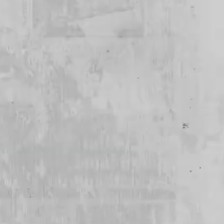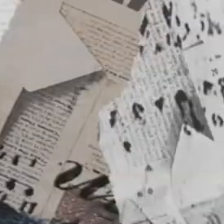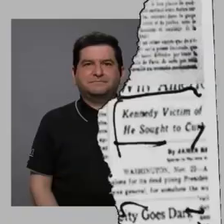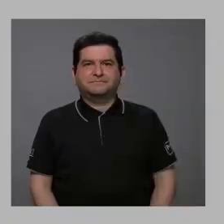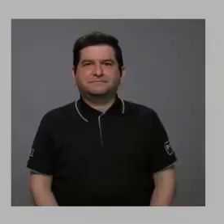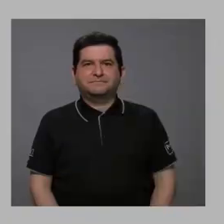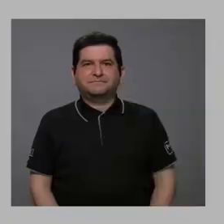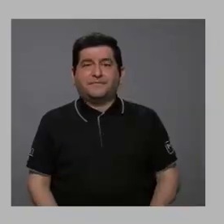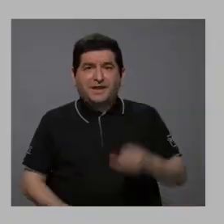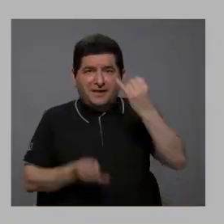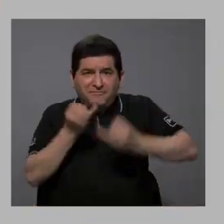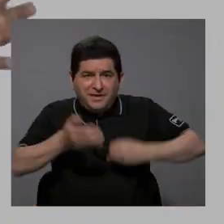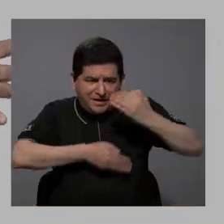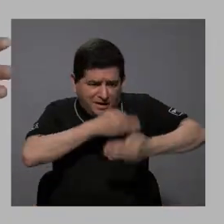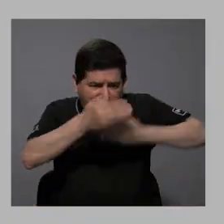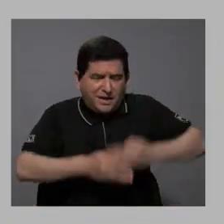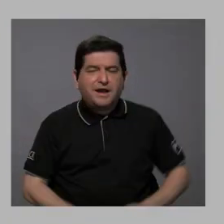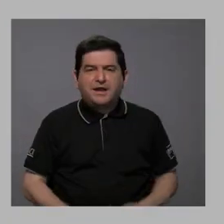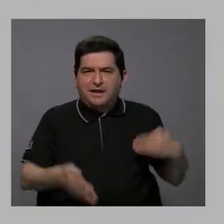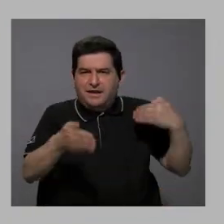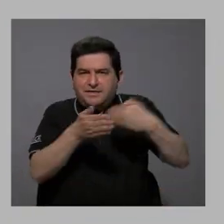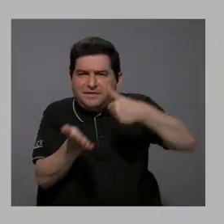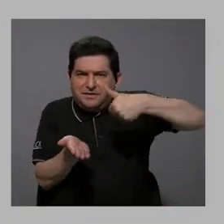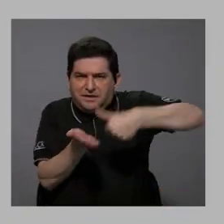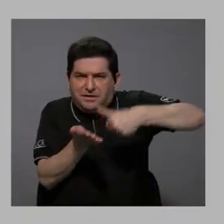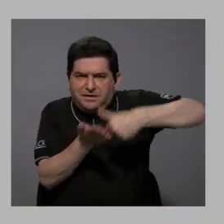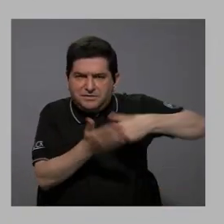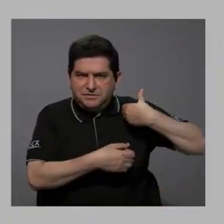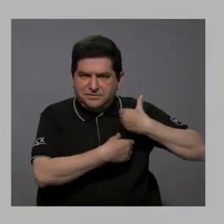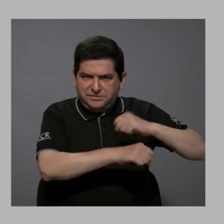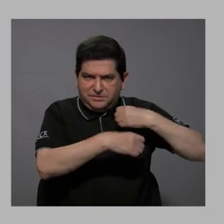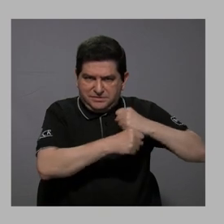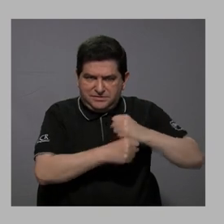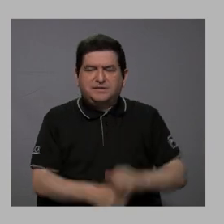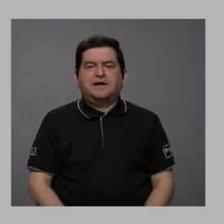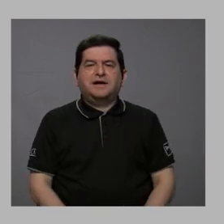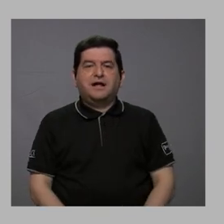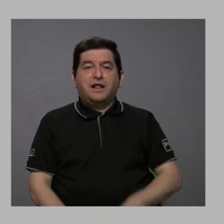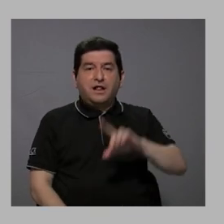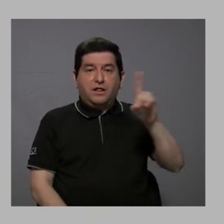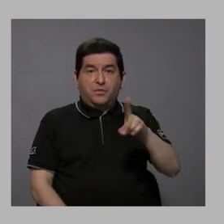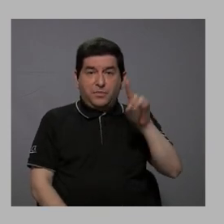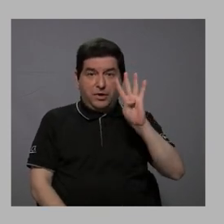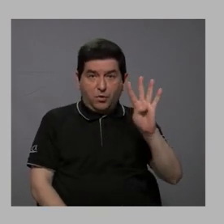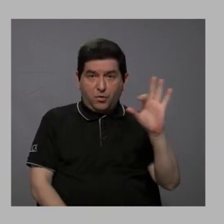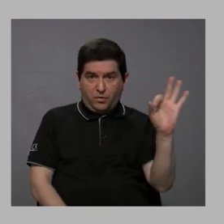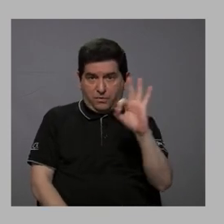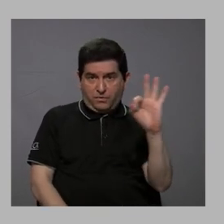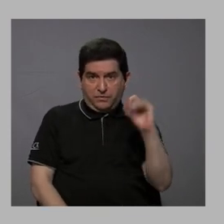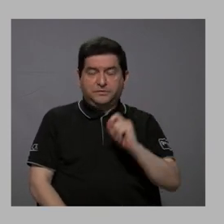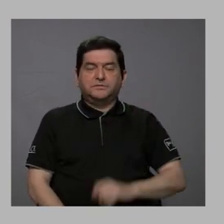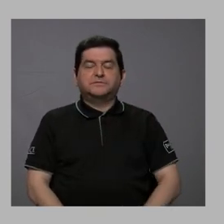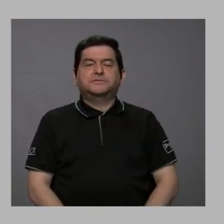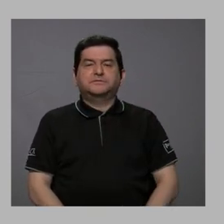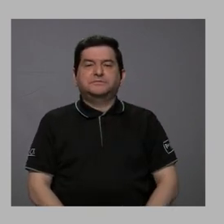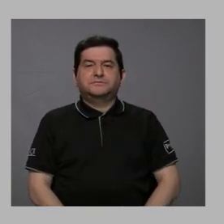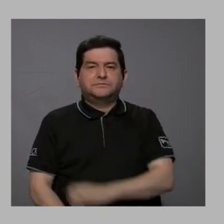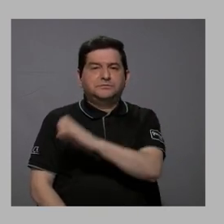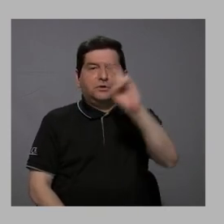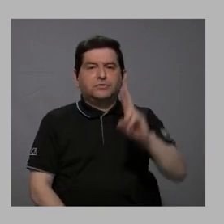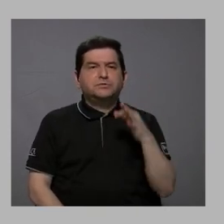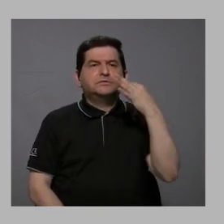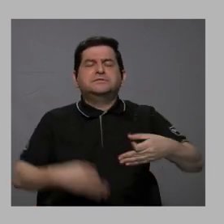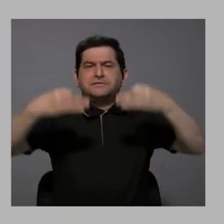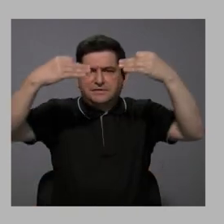En la recta final con miras a las elecciones municipales a realizarse este domingo 4 de febrero, Costa